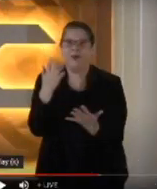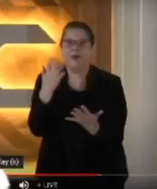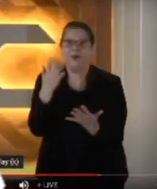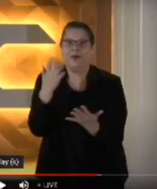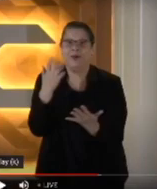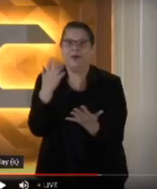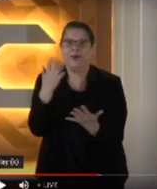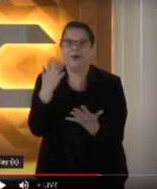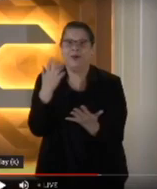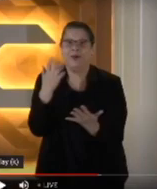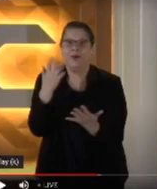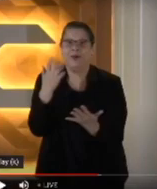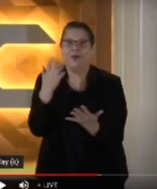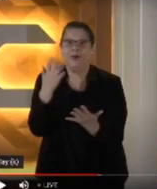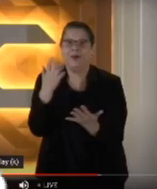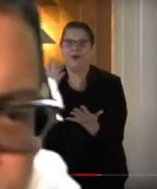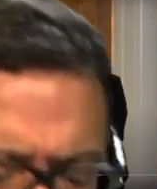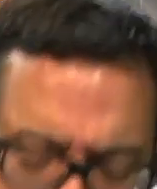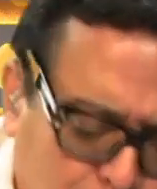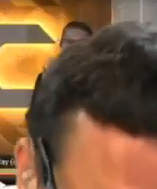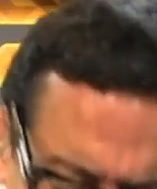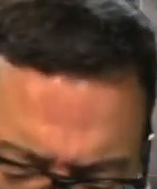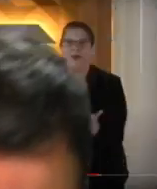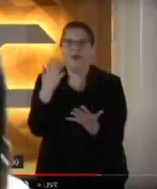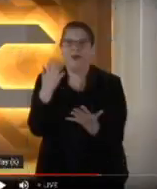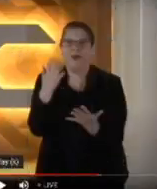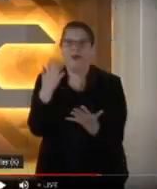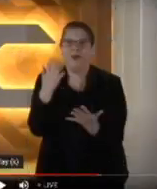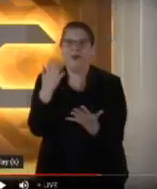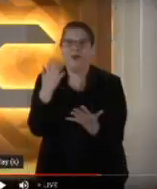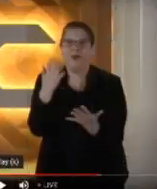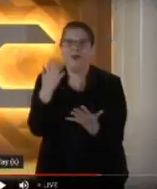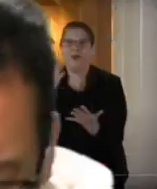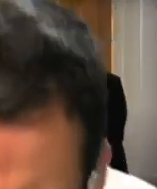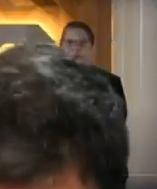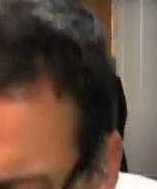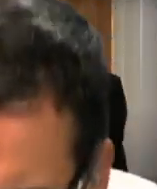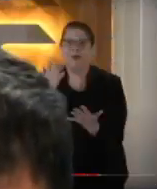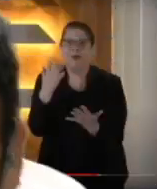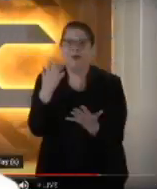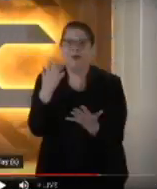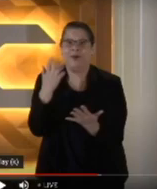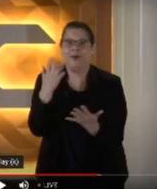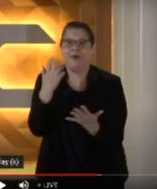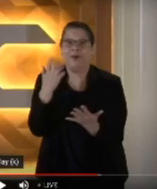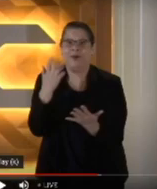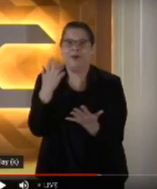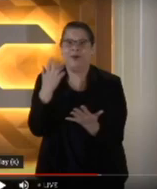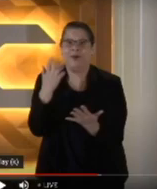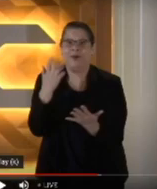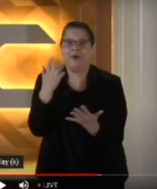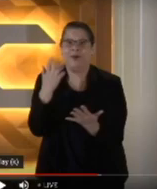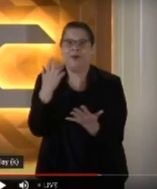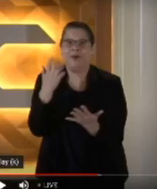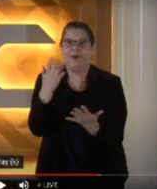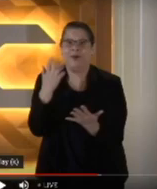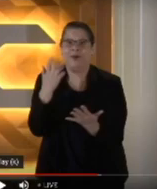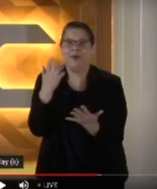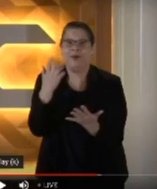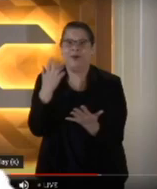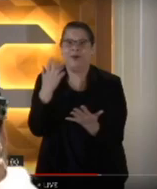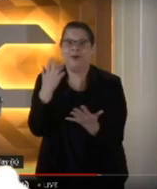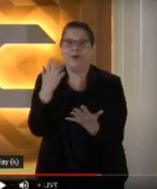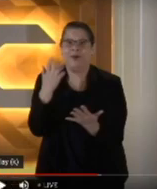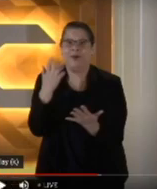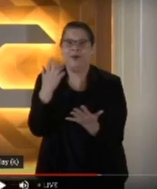Lobo. Hermano Sol, tú nos traes alegría. ¿Dónde? Si no voy a hacerlo en